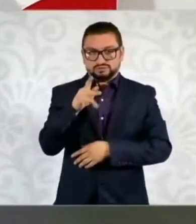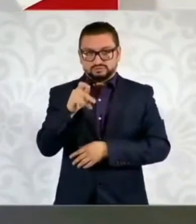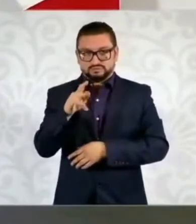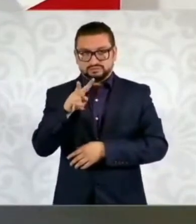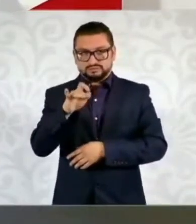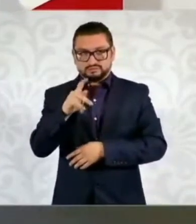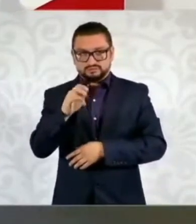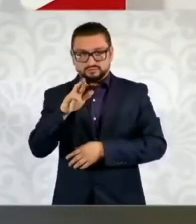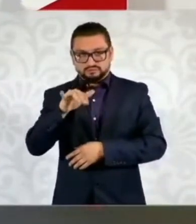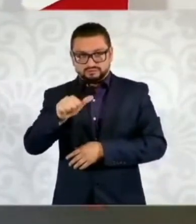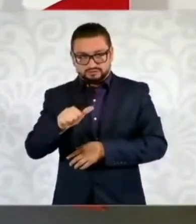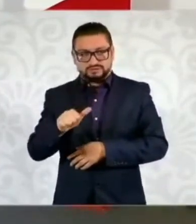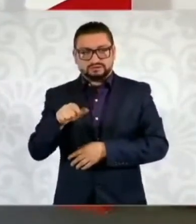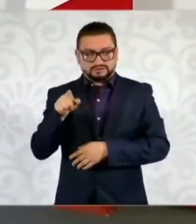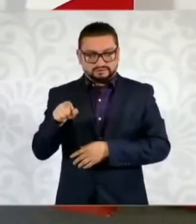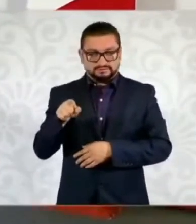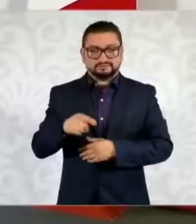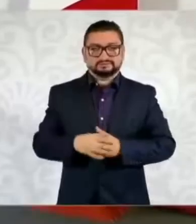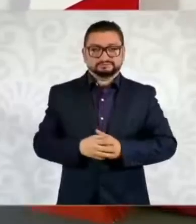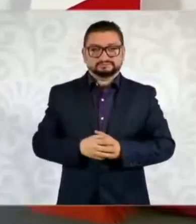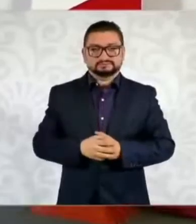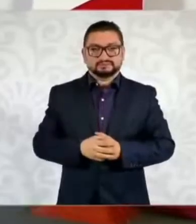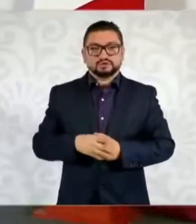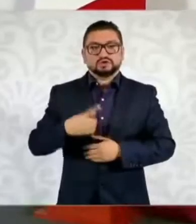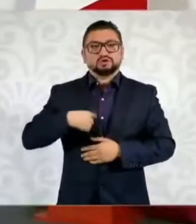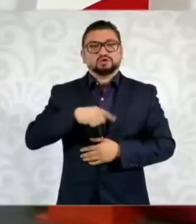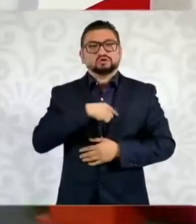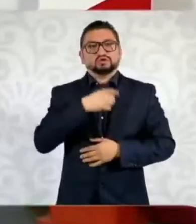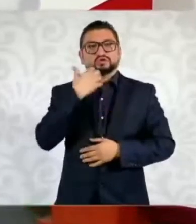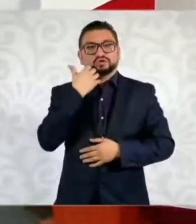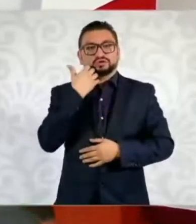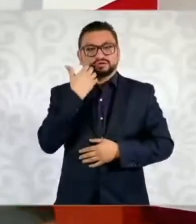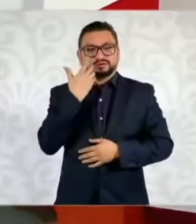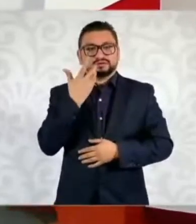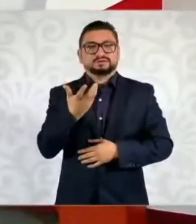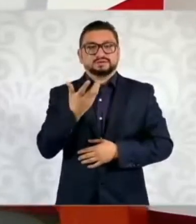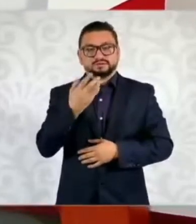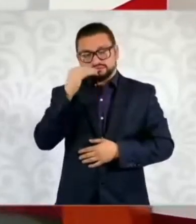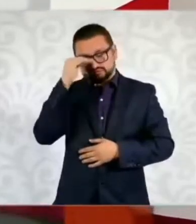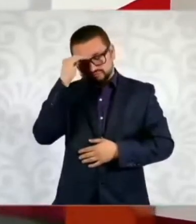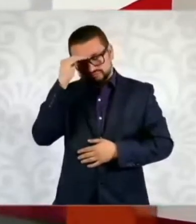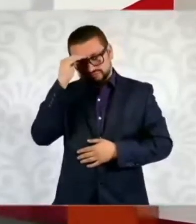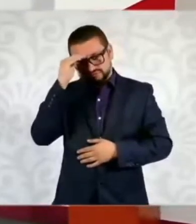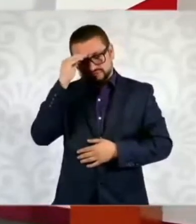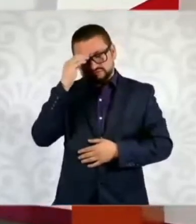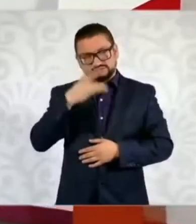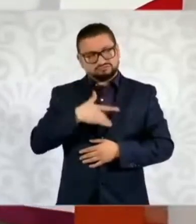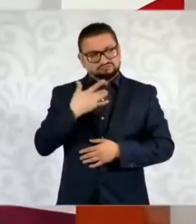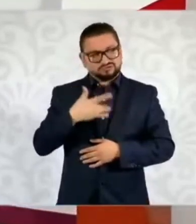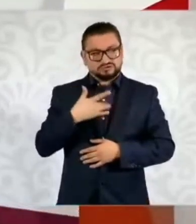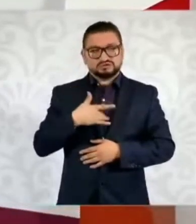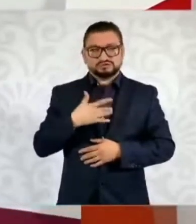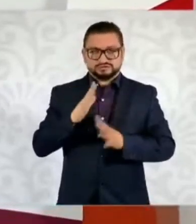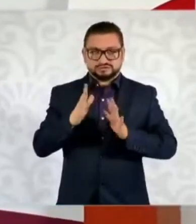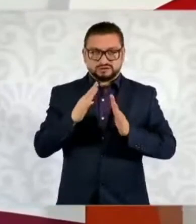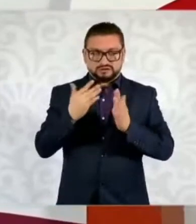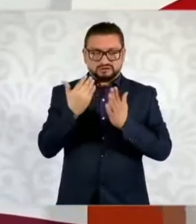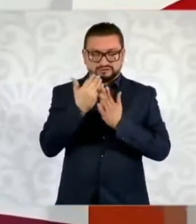y queremos hacer una… estamos planeando, ya está,